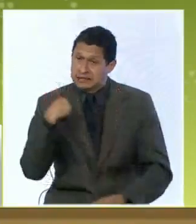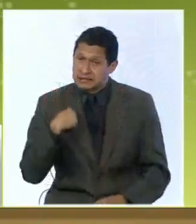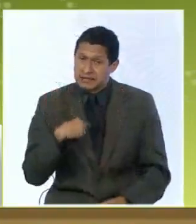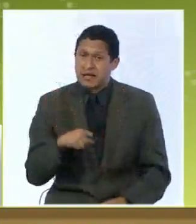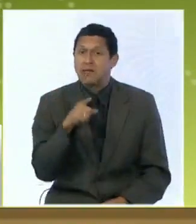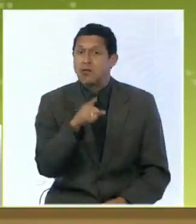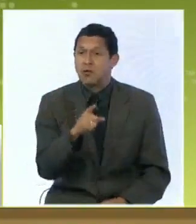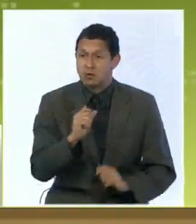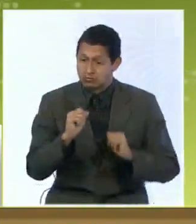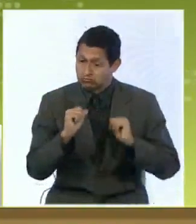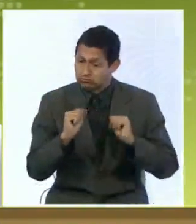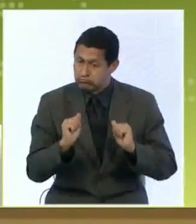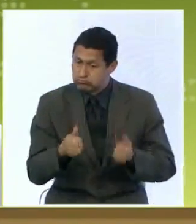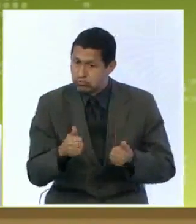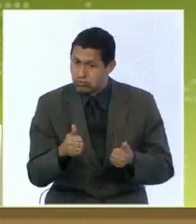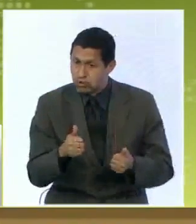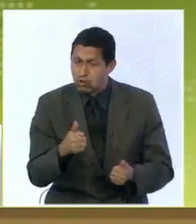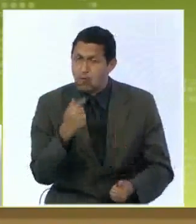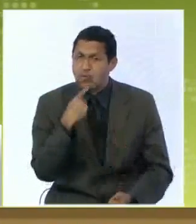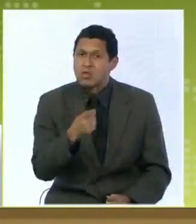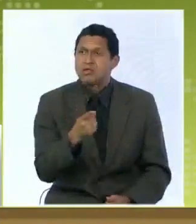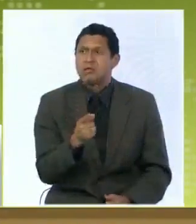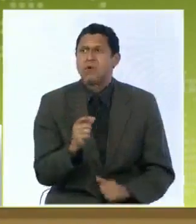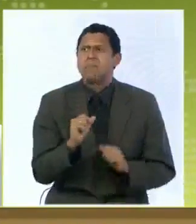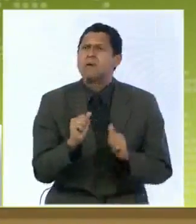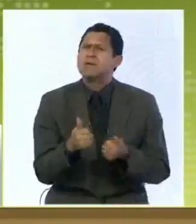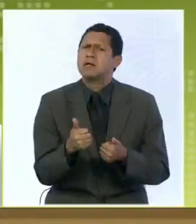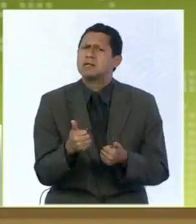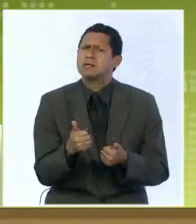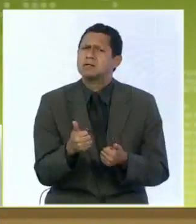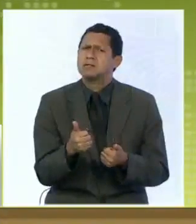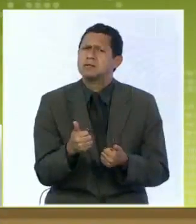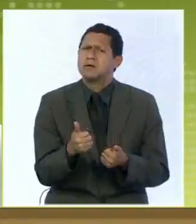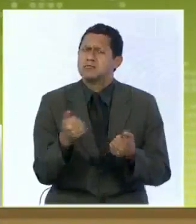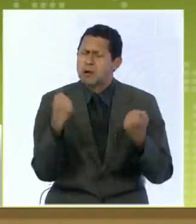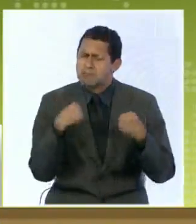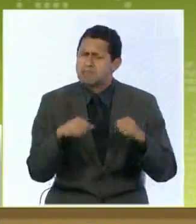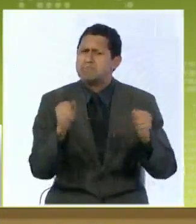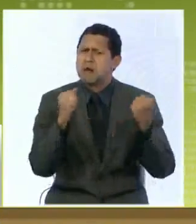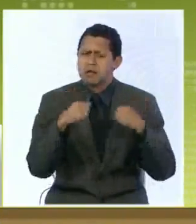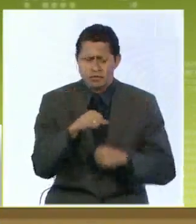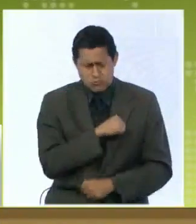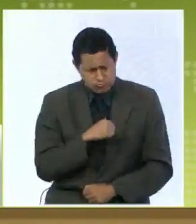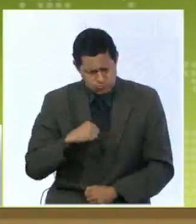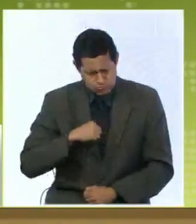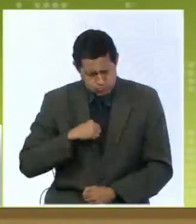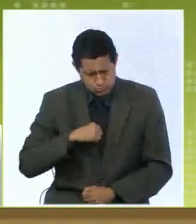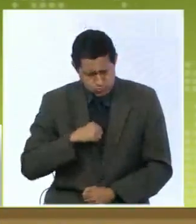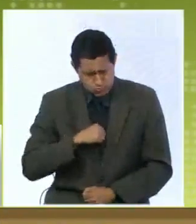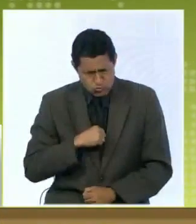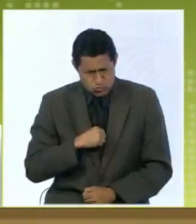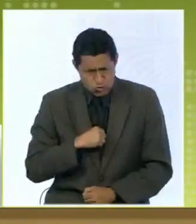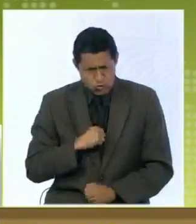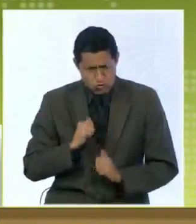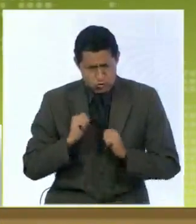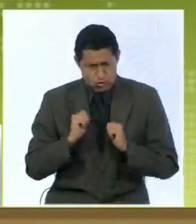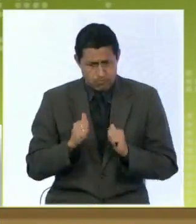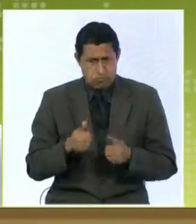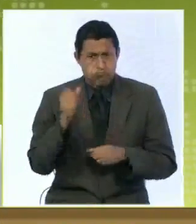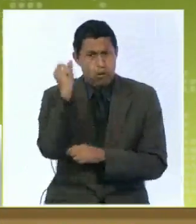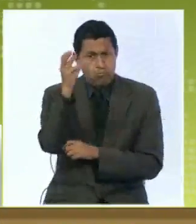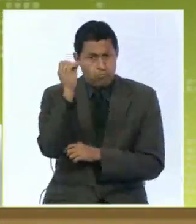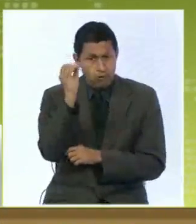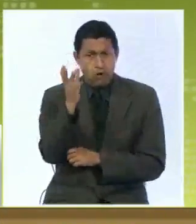con esta activación que como decimos en el inicio son ejercicios de automaestría que se entregan en este seminario